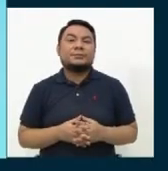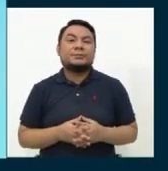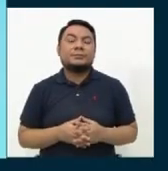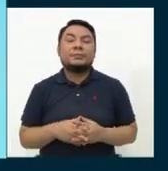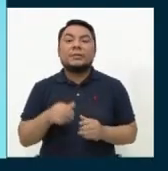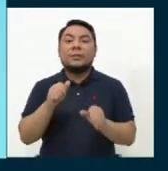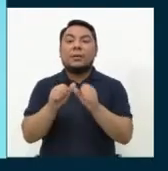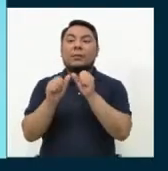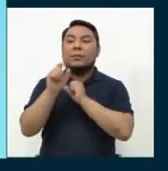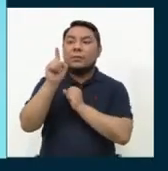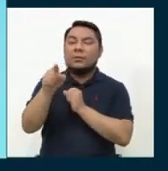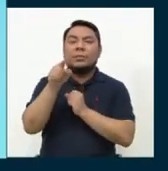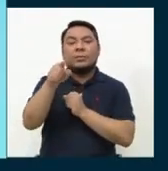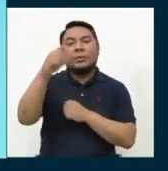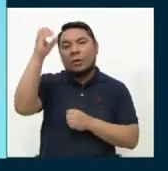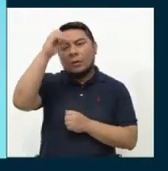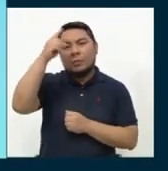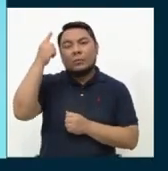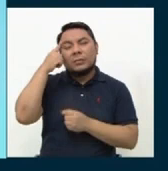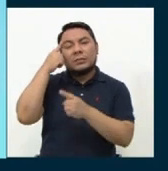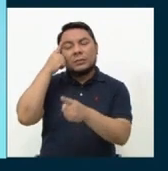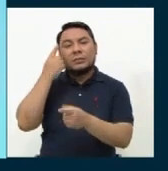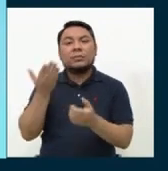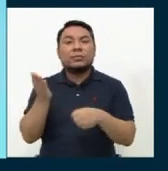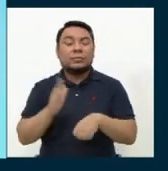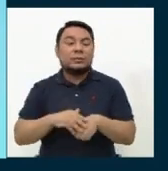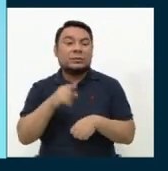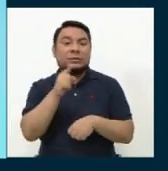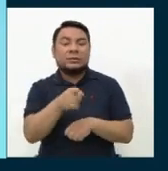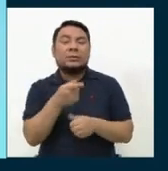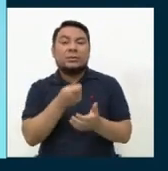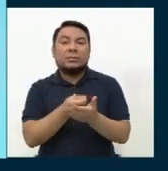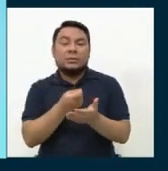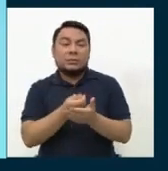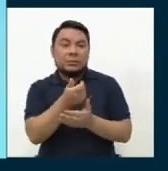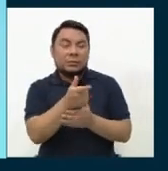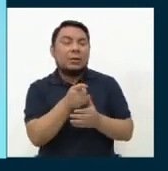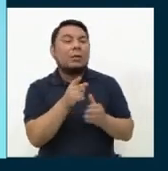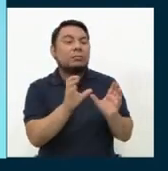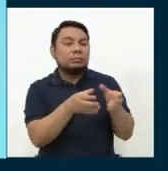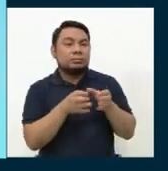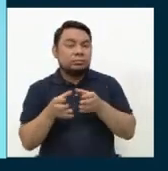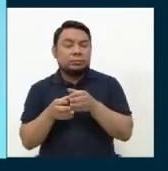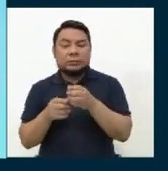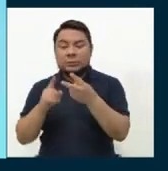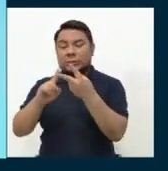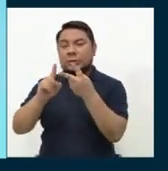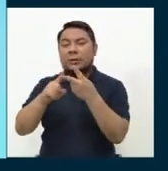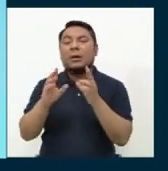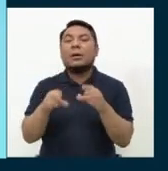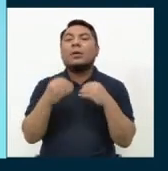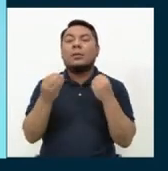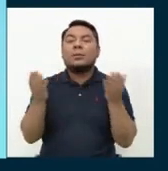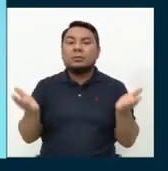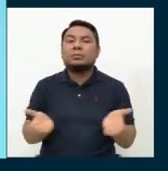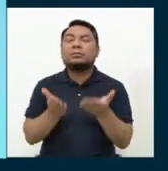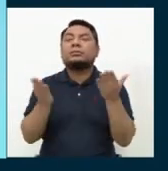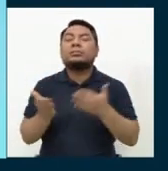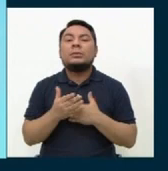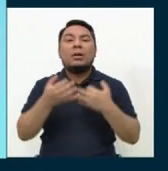Número uno. ¿Qué opina usted sobre los impuestos selectivos? Número dos. ¿Cómo incentivar la